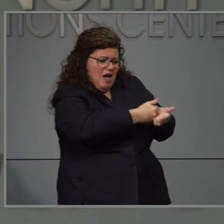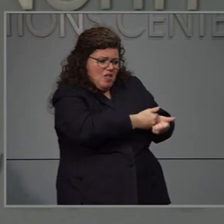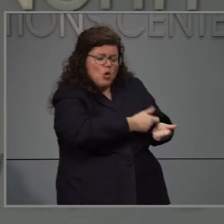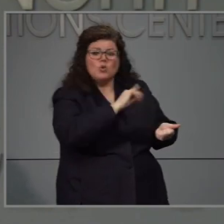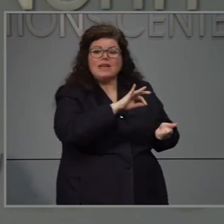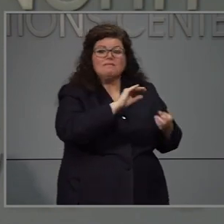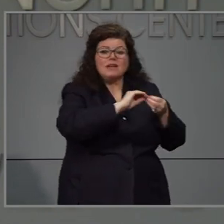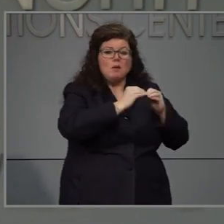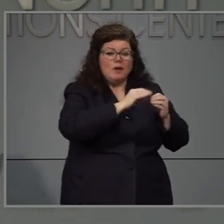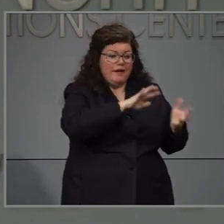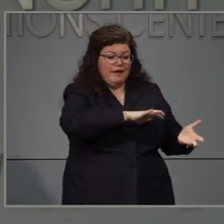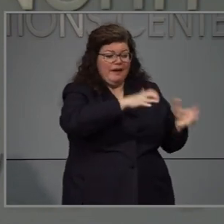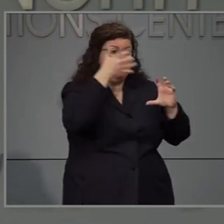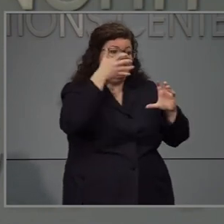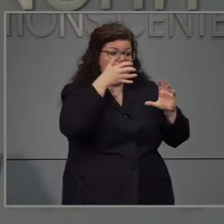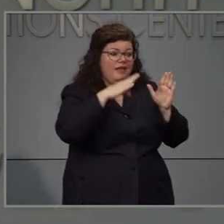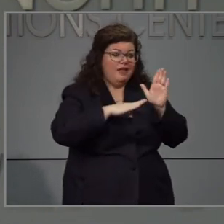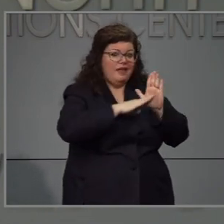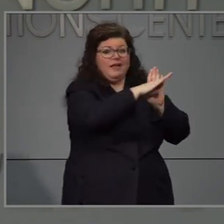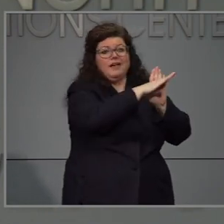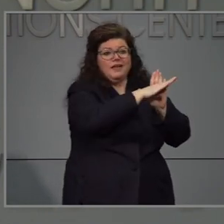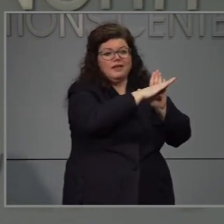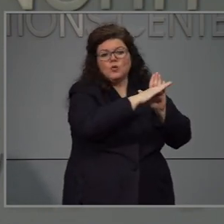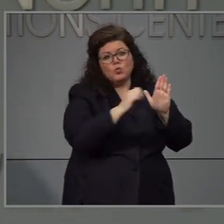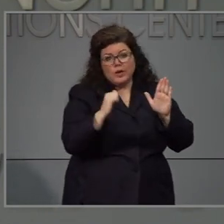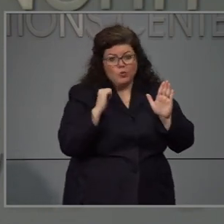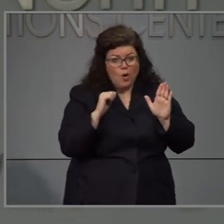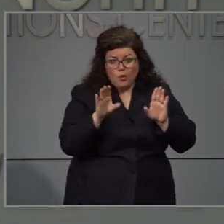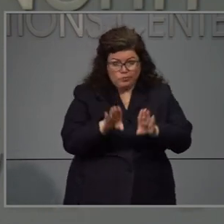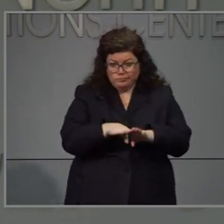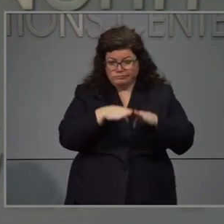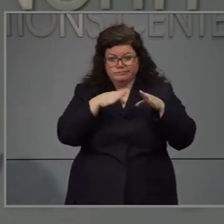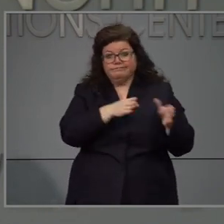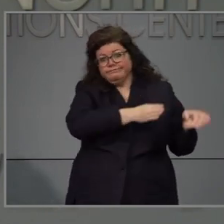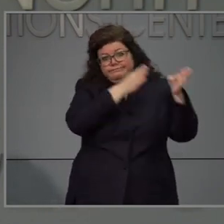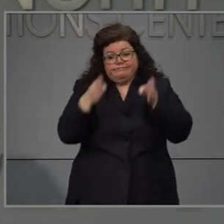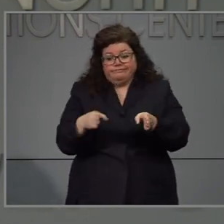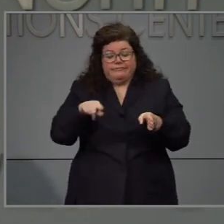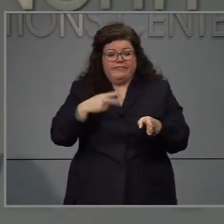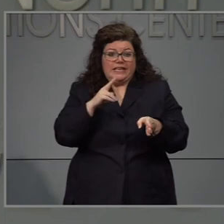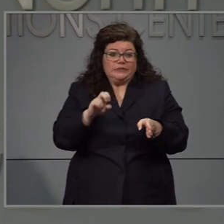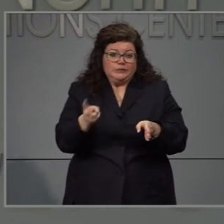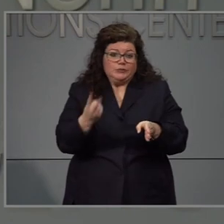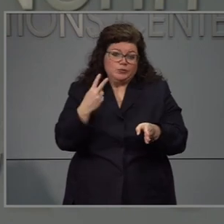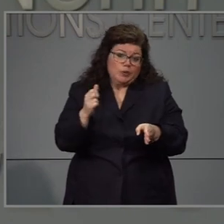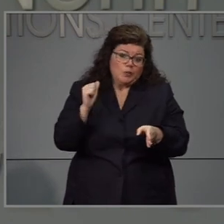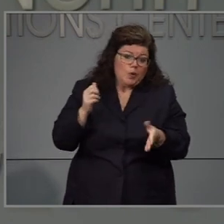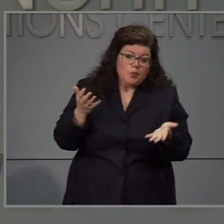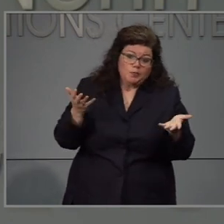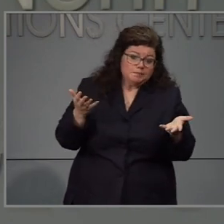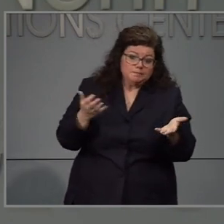números serán favorables, pero si no, no pasaremos a la fase dos. Gracias. Siguiente.